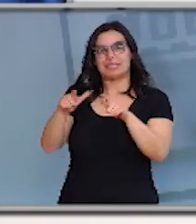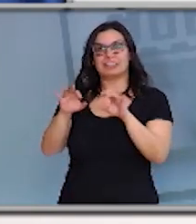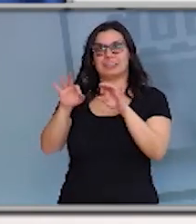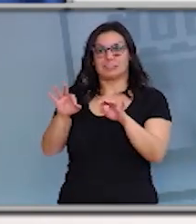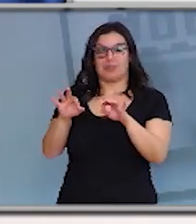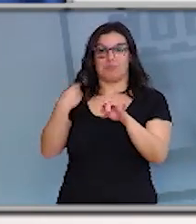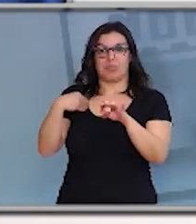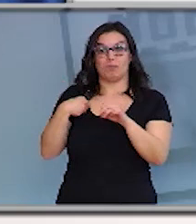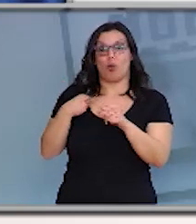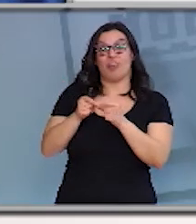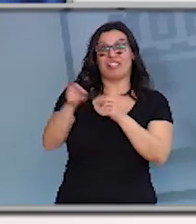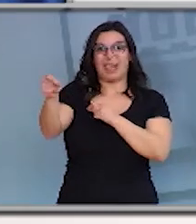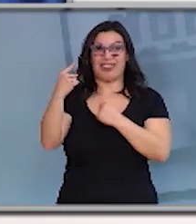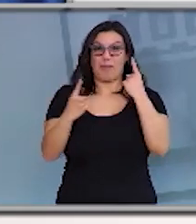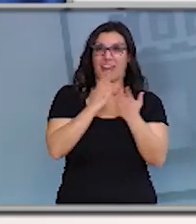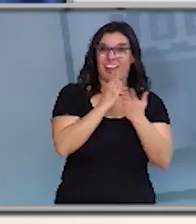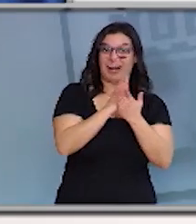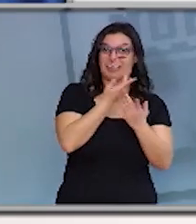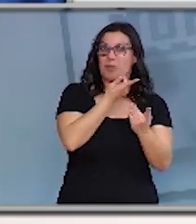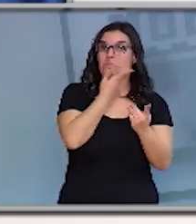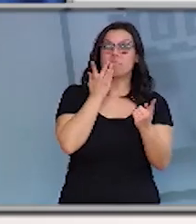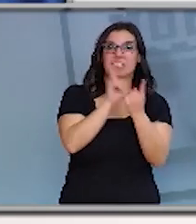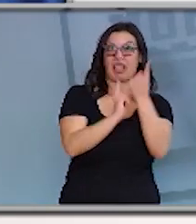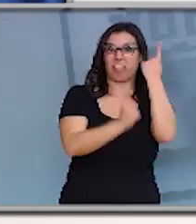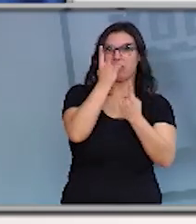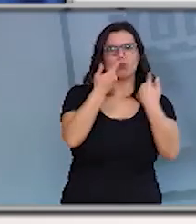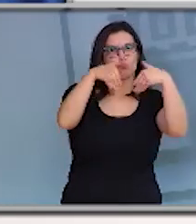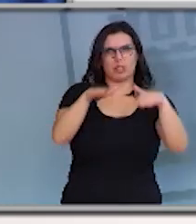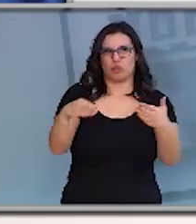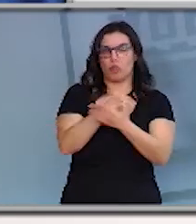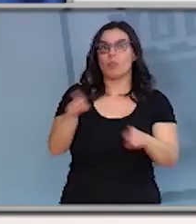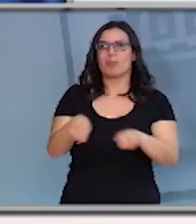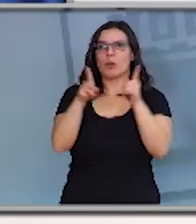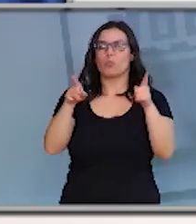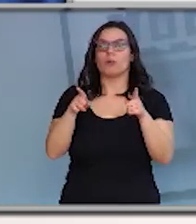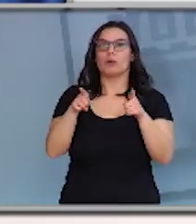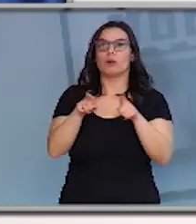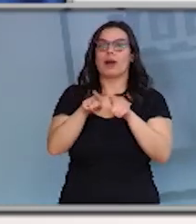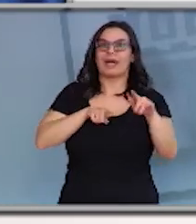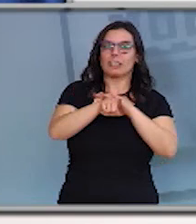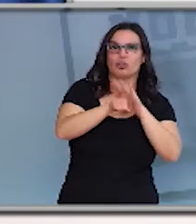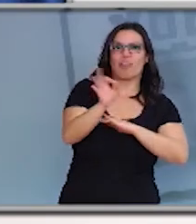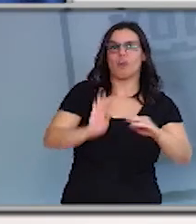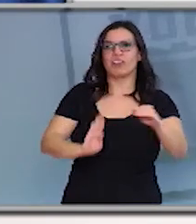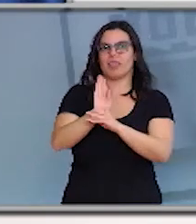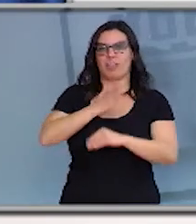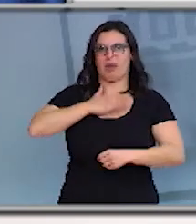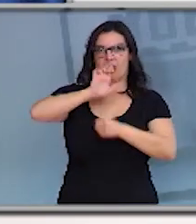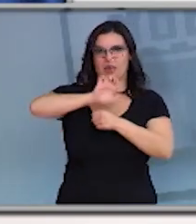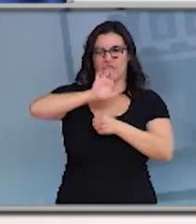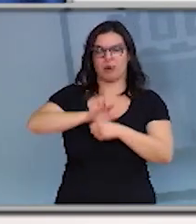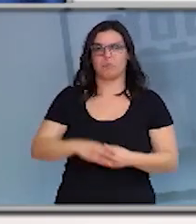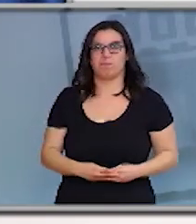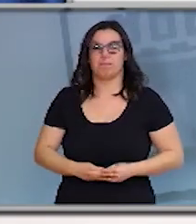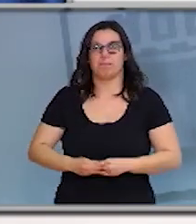teleformación, gestionadas o financiadas por el Servicio Público de Empleo. Con respecto al